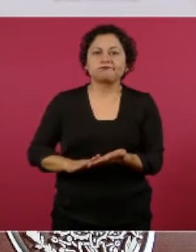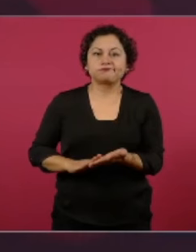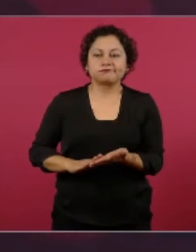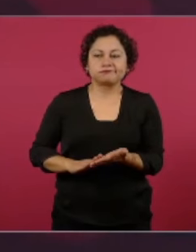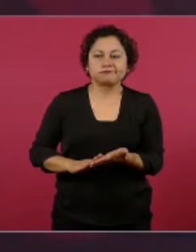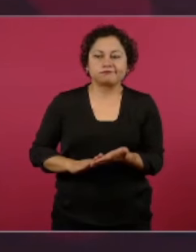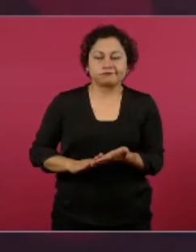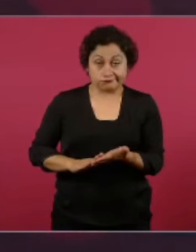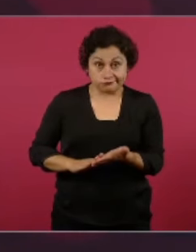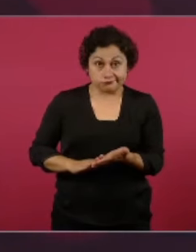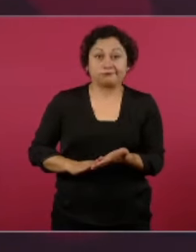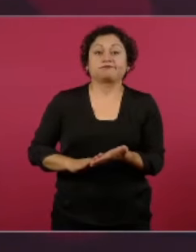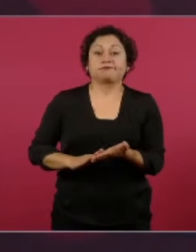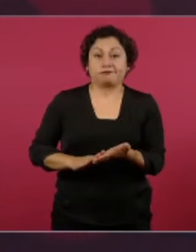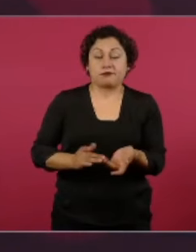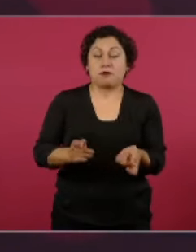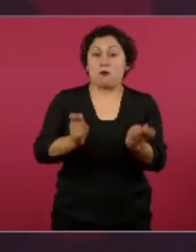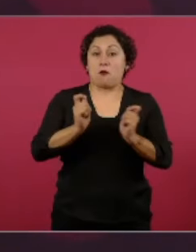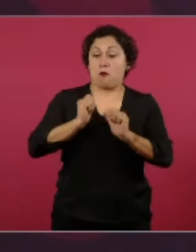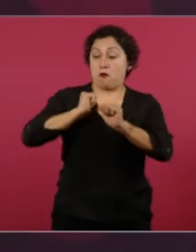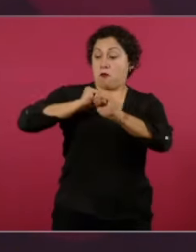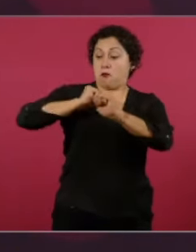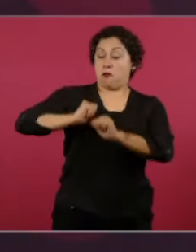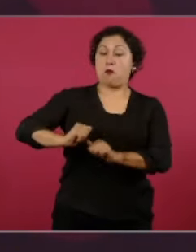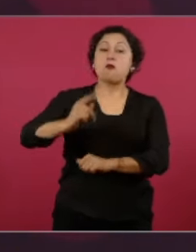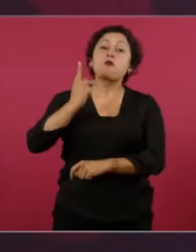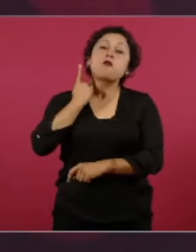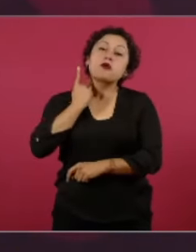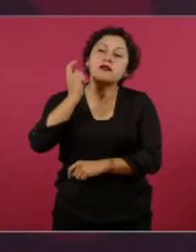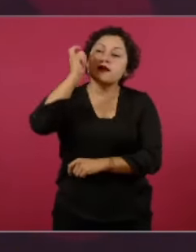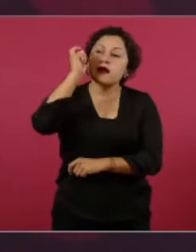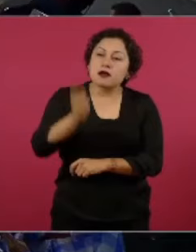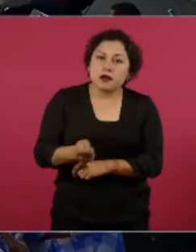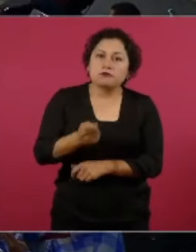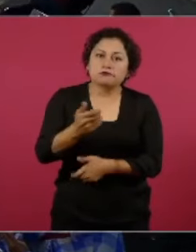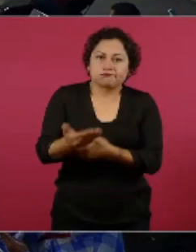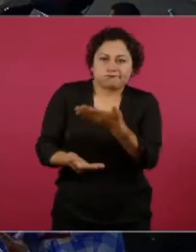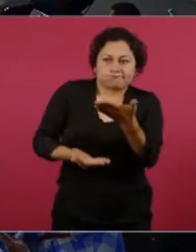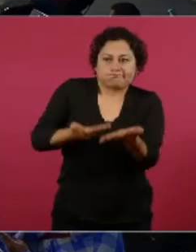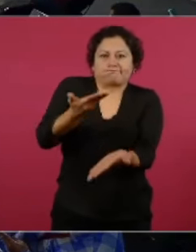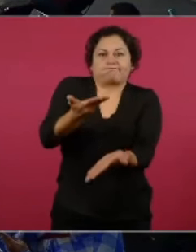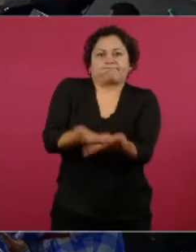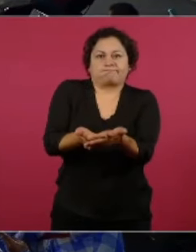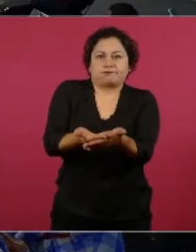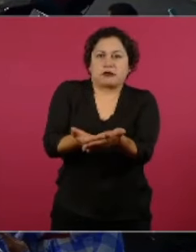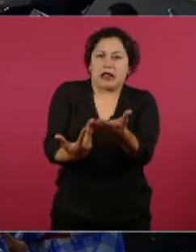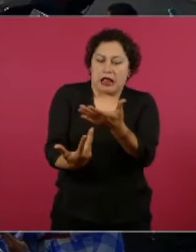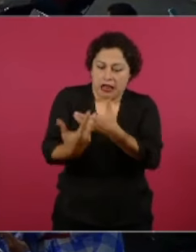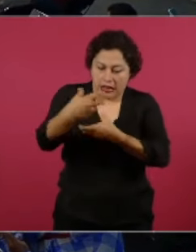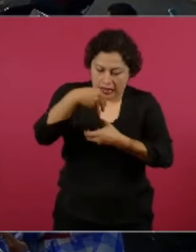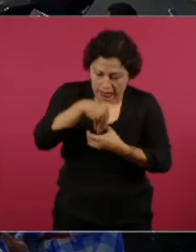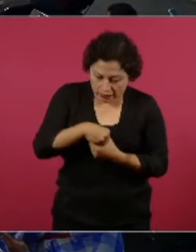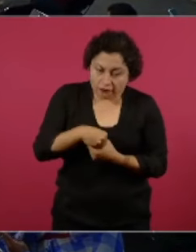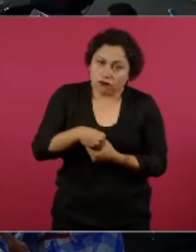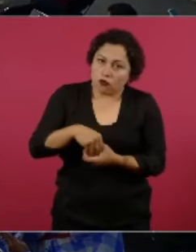Y tiene uno que actuar con principios, con ideales, si no,